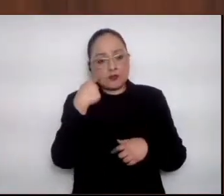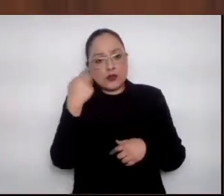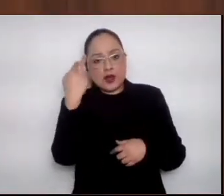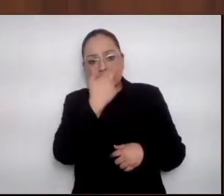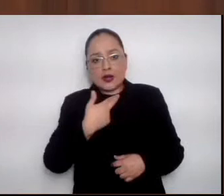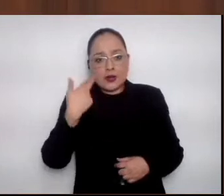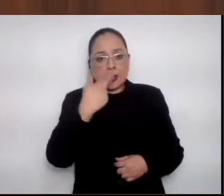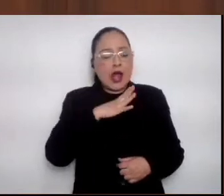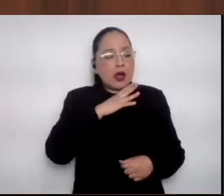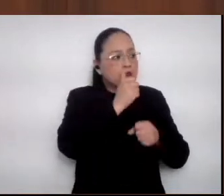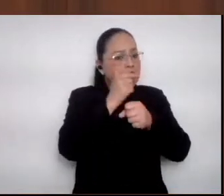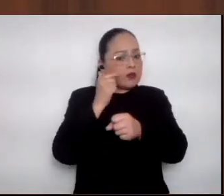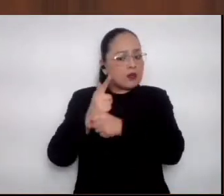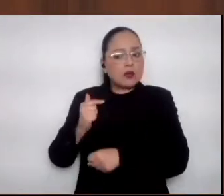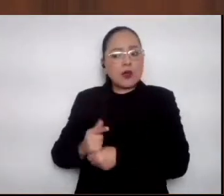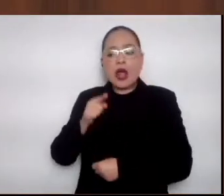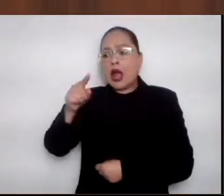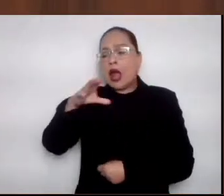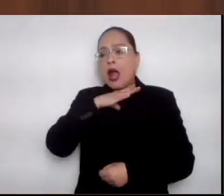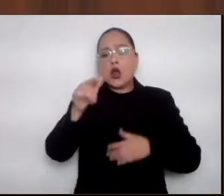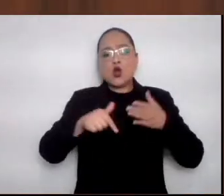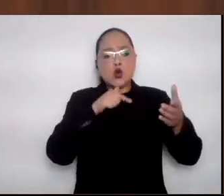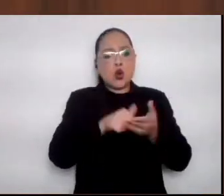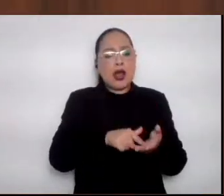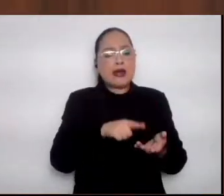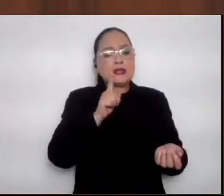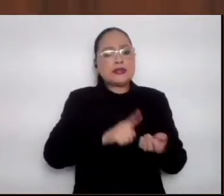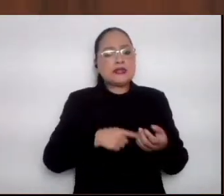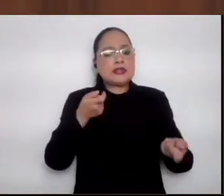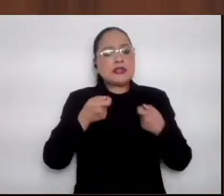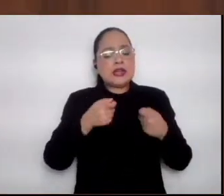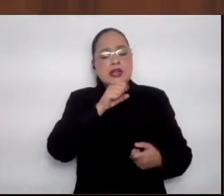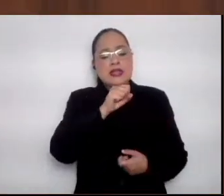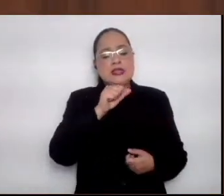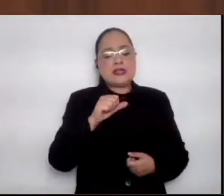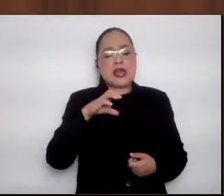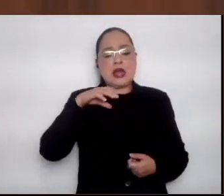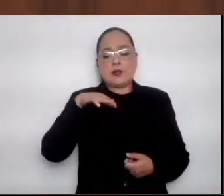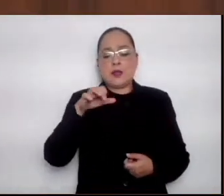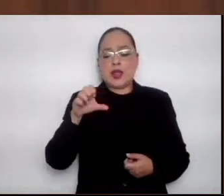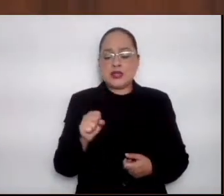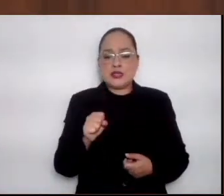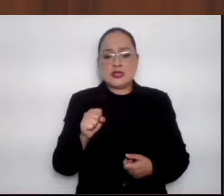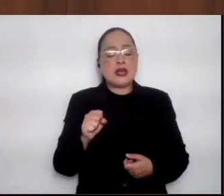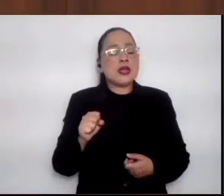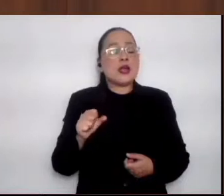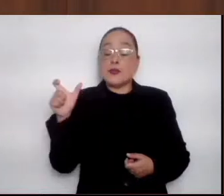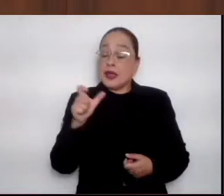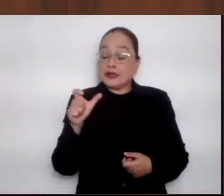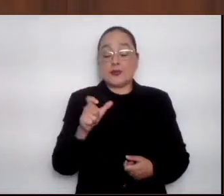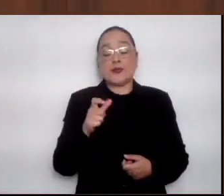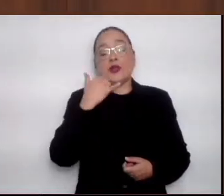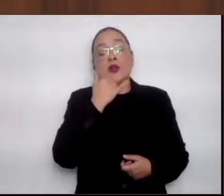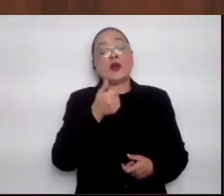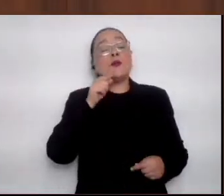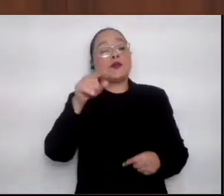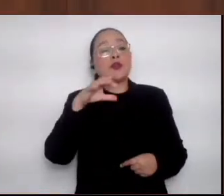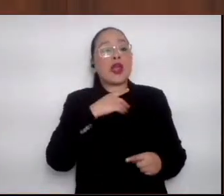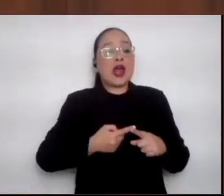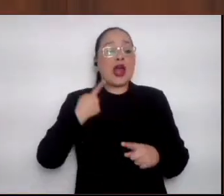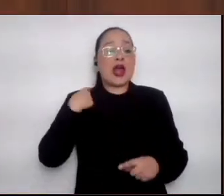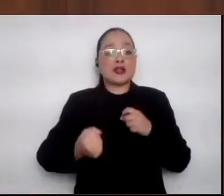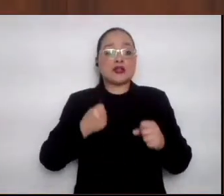distintas áreas que son operadas por el propio SACMEX. Esto viene desde decretos presidenciales de 1970,